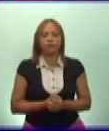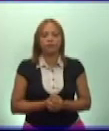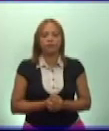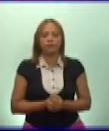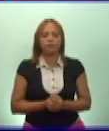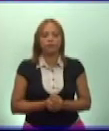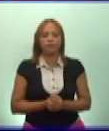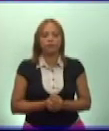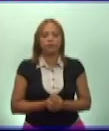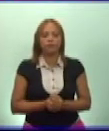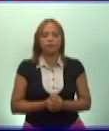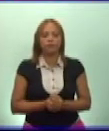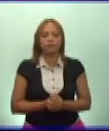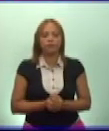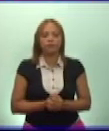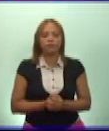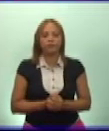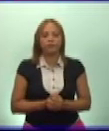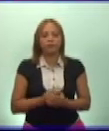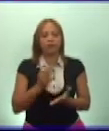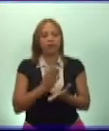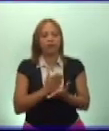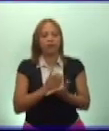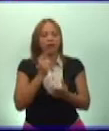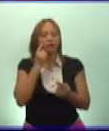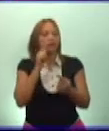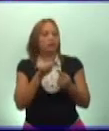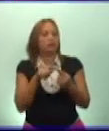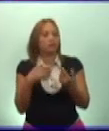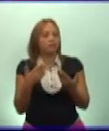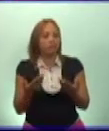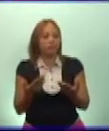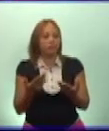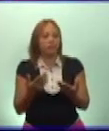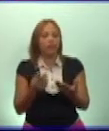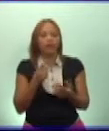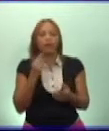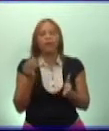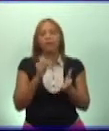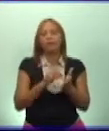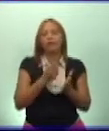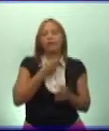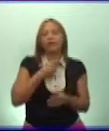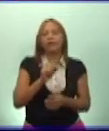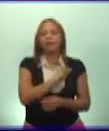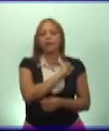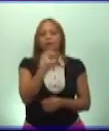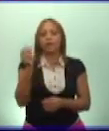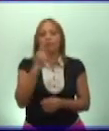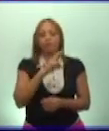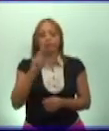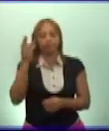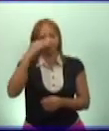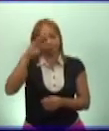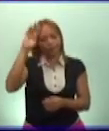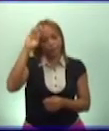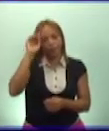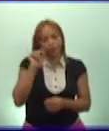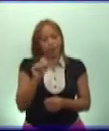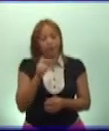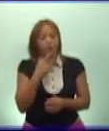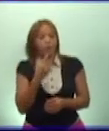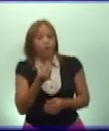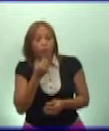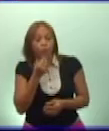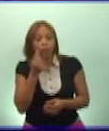En esta clase tenemos como objetivo poder ejemplificar los logros de la revolución cubana y que puedan